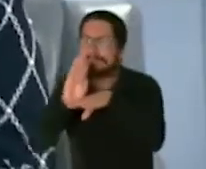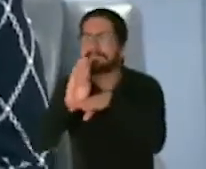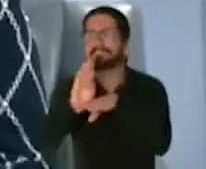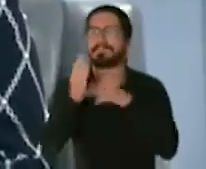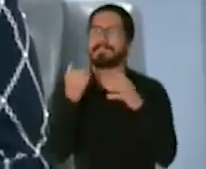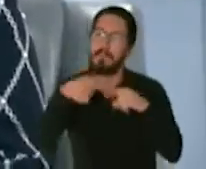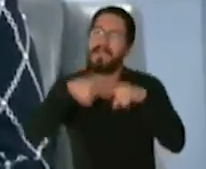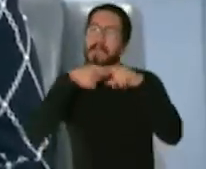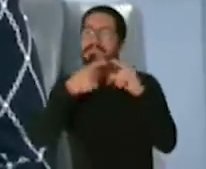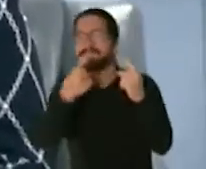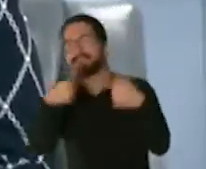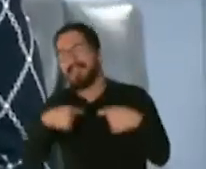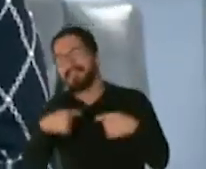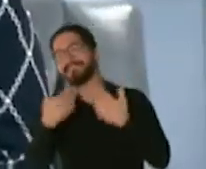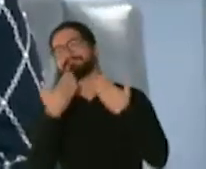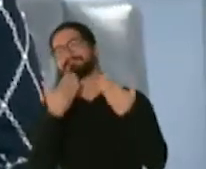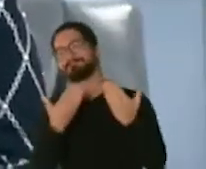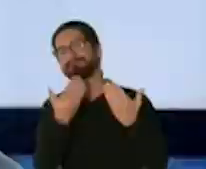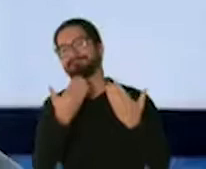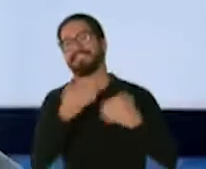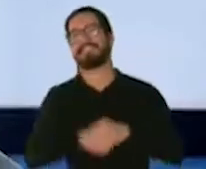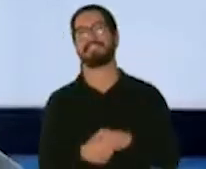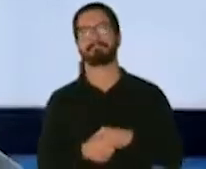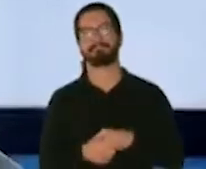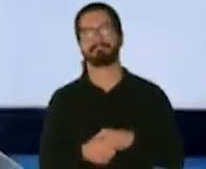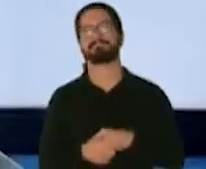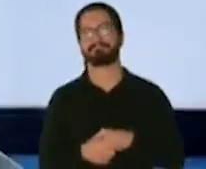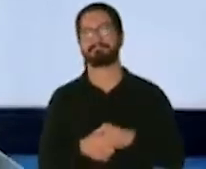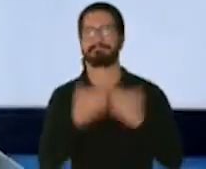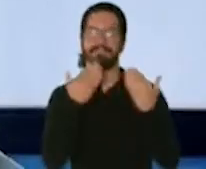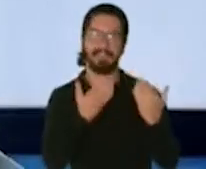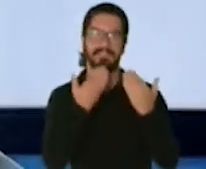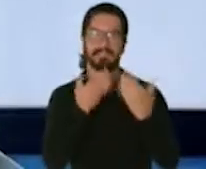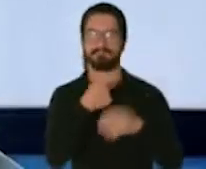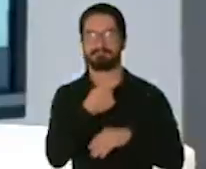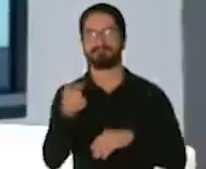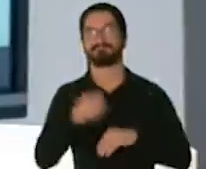tenido un momento aquí en WIPR para compartir con nosotros. Gracias, gracias a ustedes.